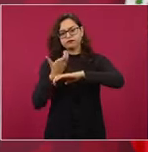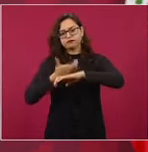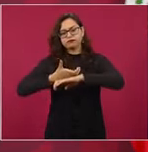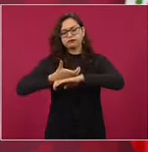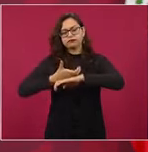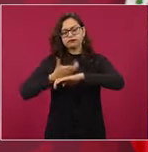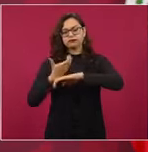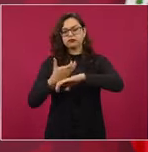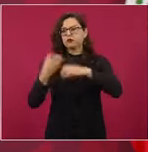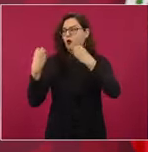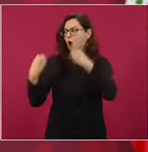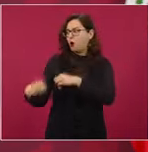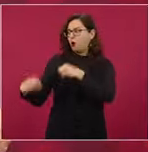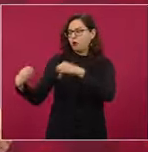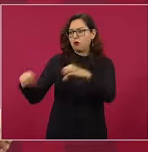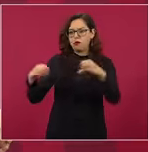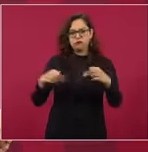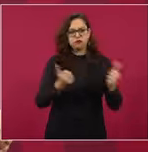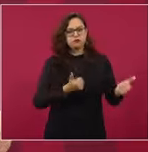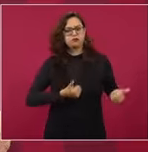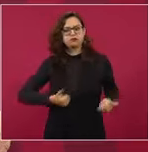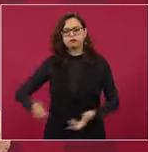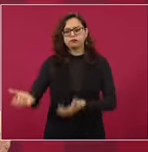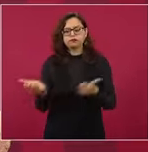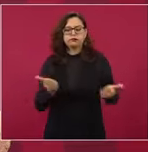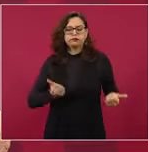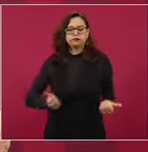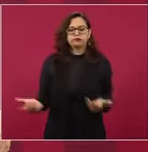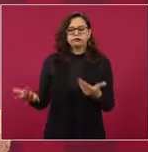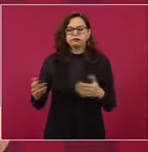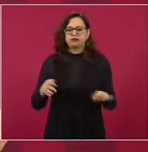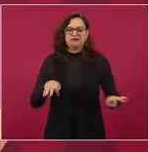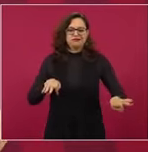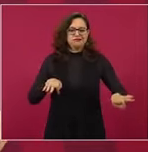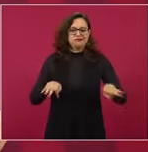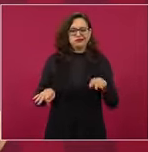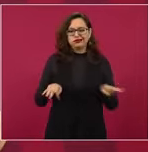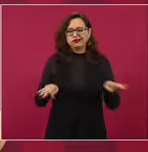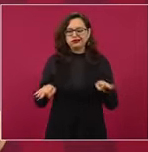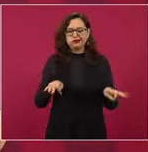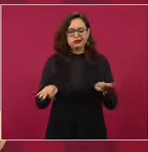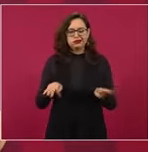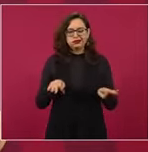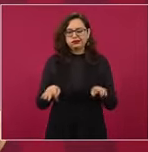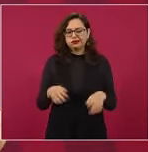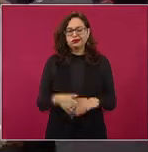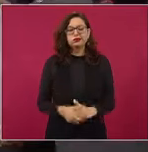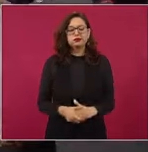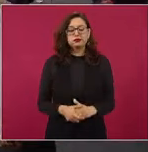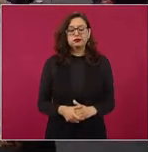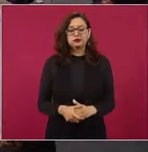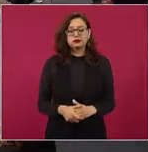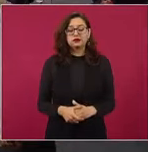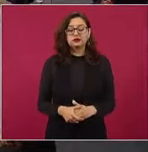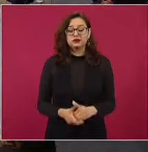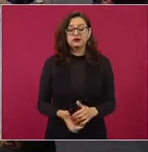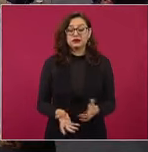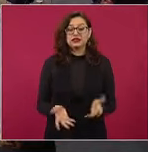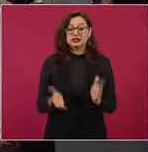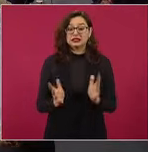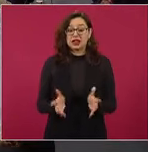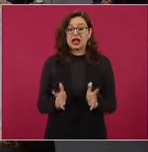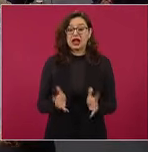se está ya cargando